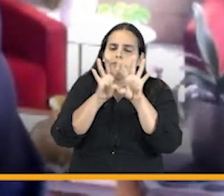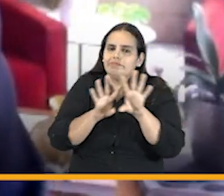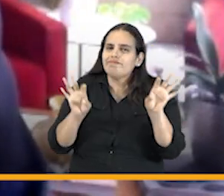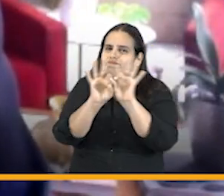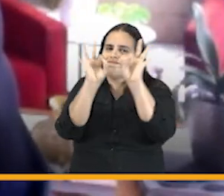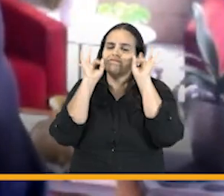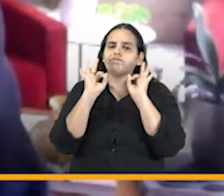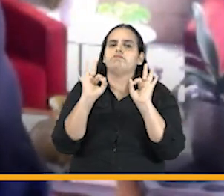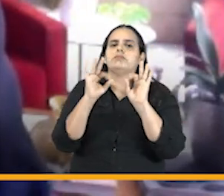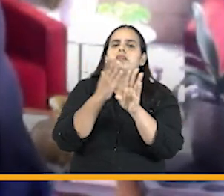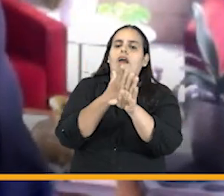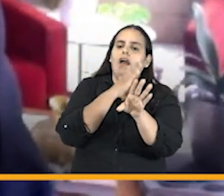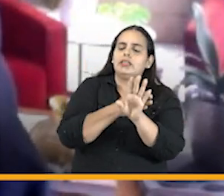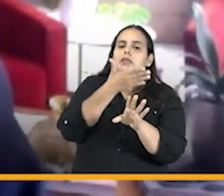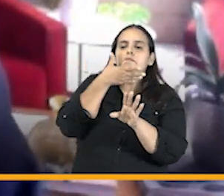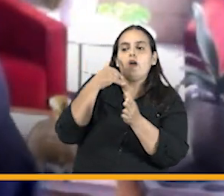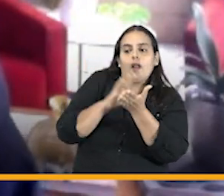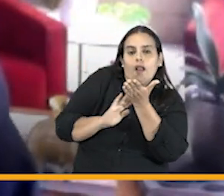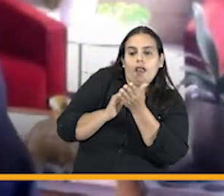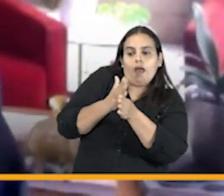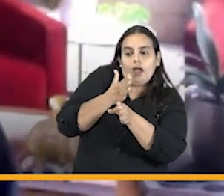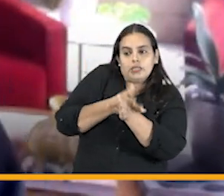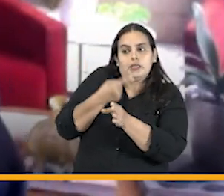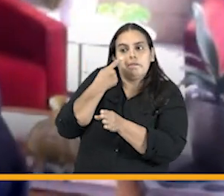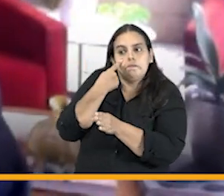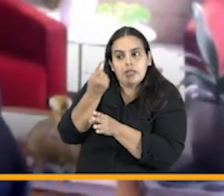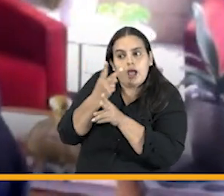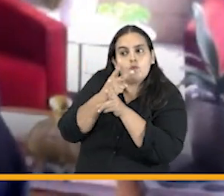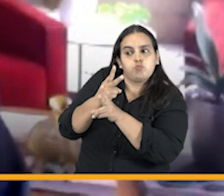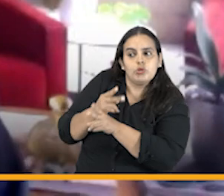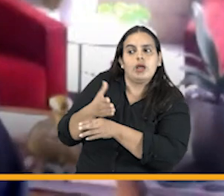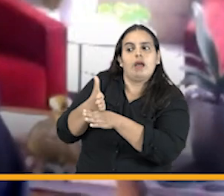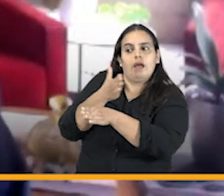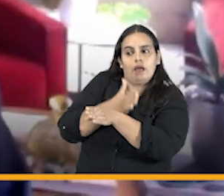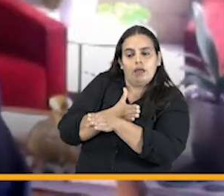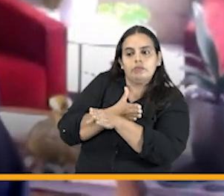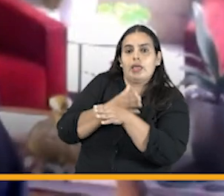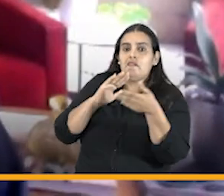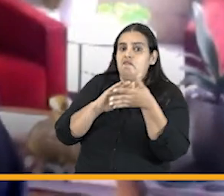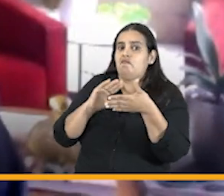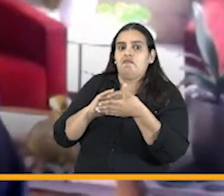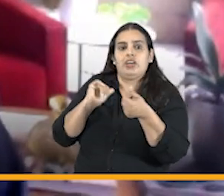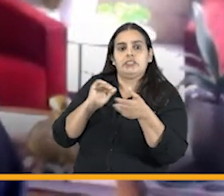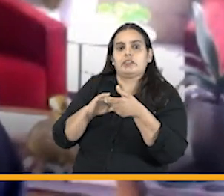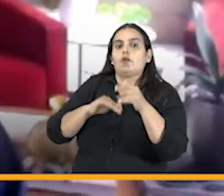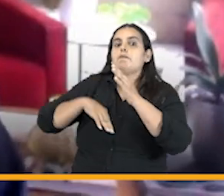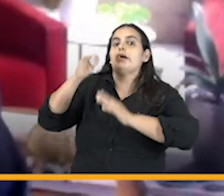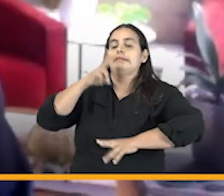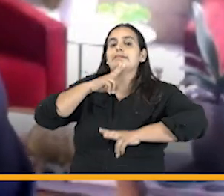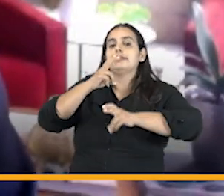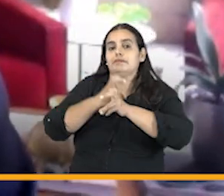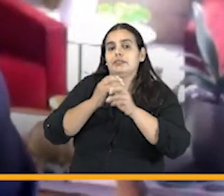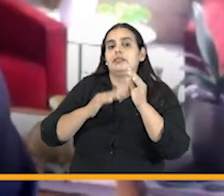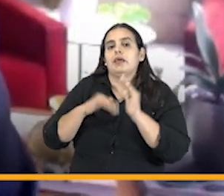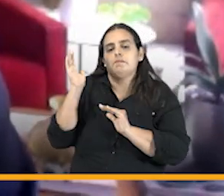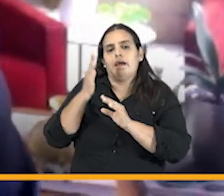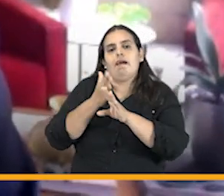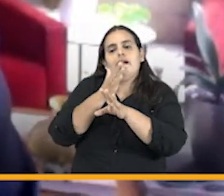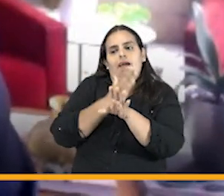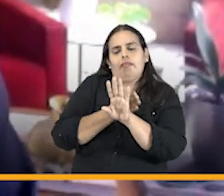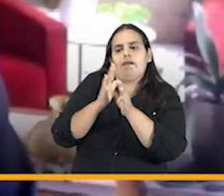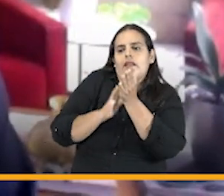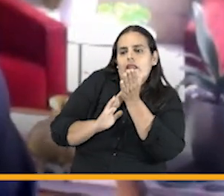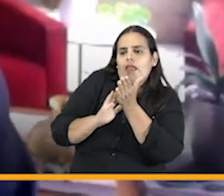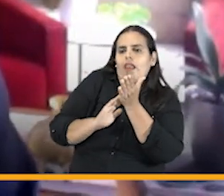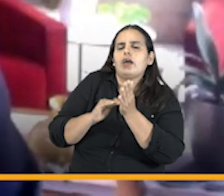prevenir es una tarea que pareciera fácil pero es mucho más compleja prevenir se hace